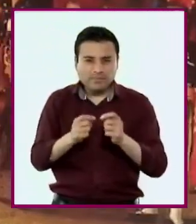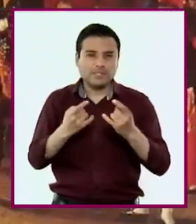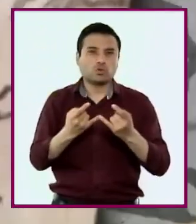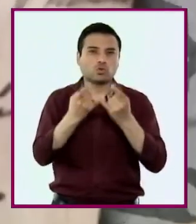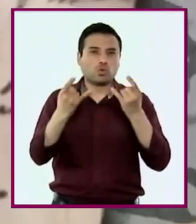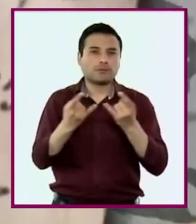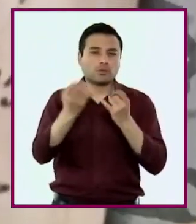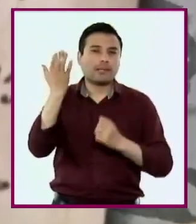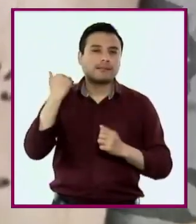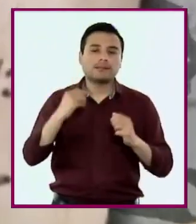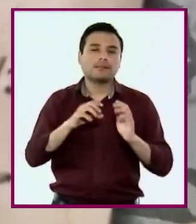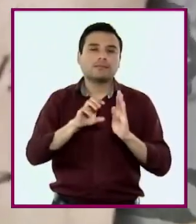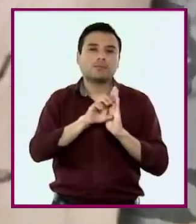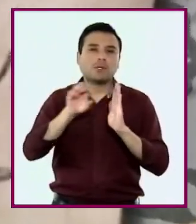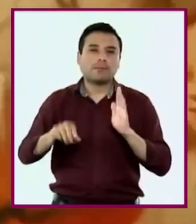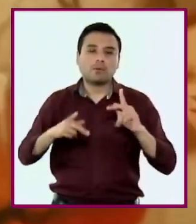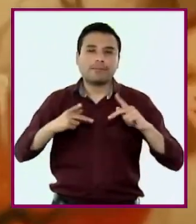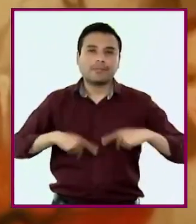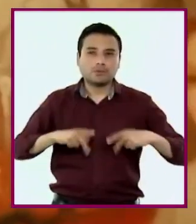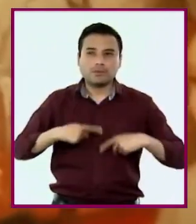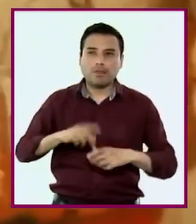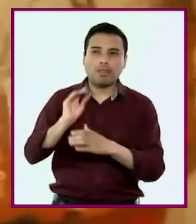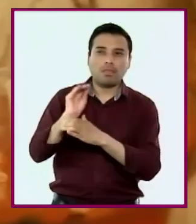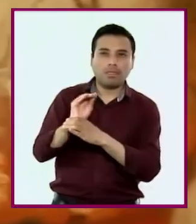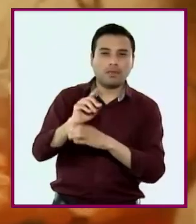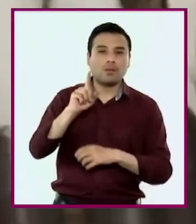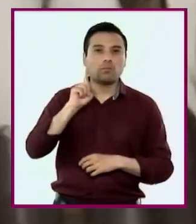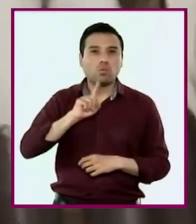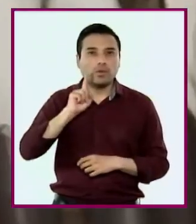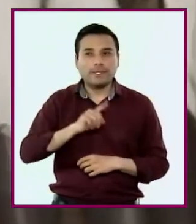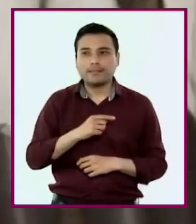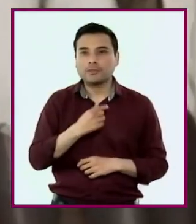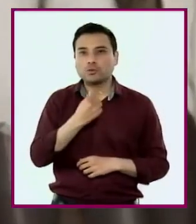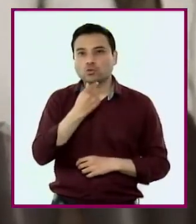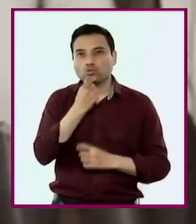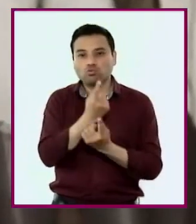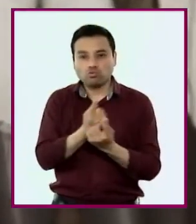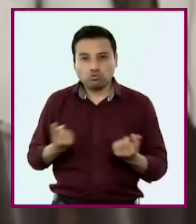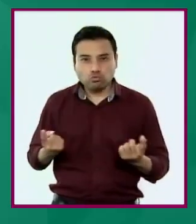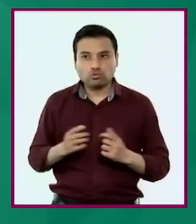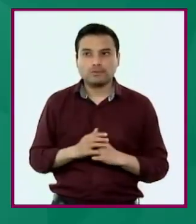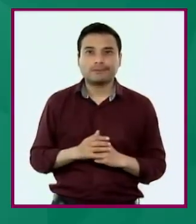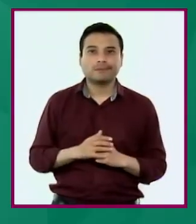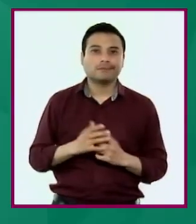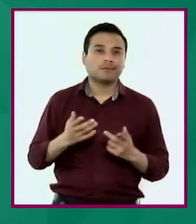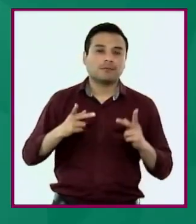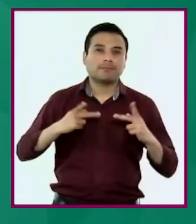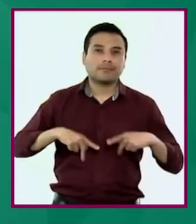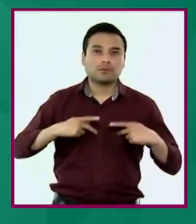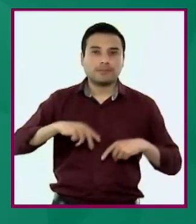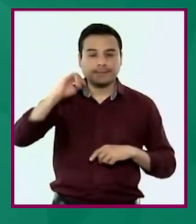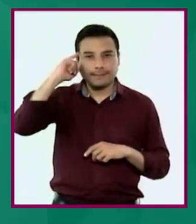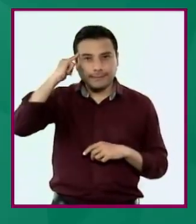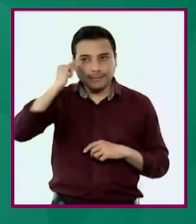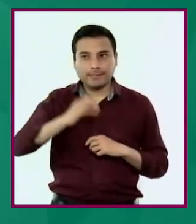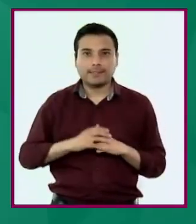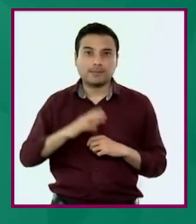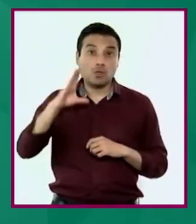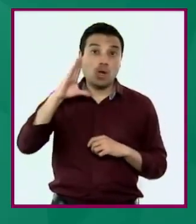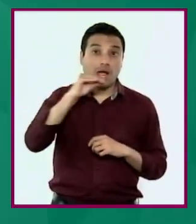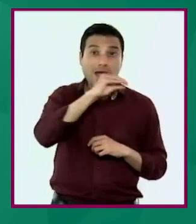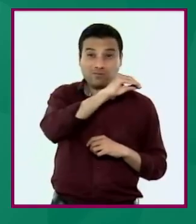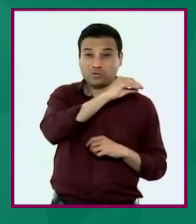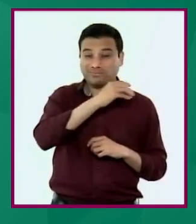históricos no visibilizados como las mujeres, niñas, niños, personas de los pueblos originarios